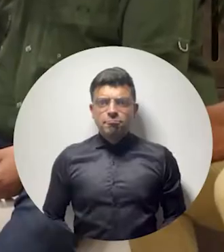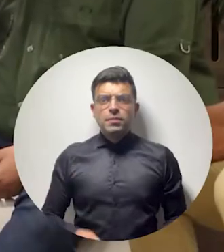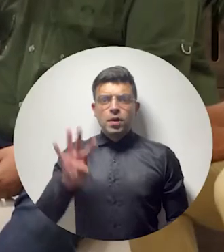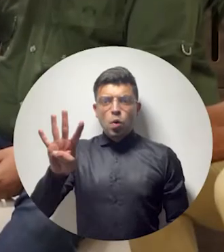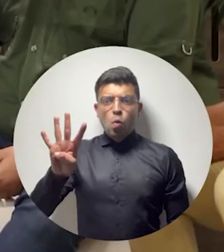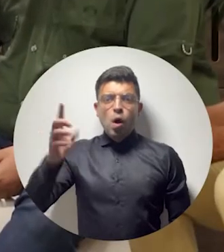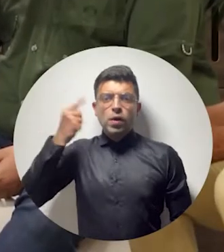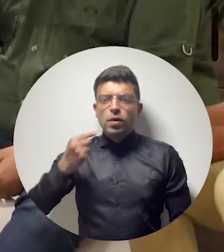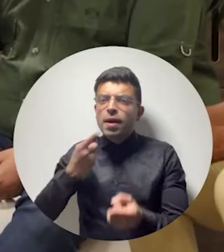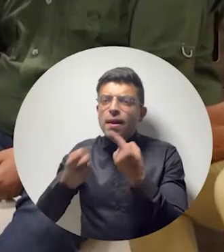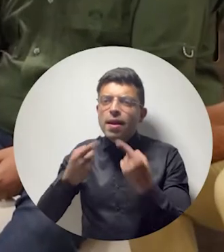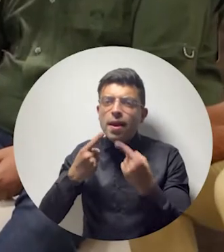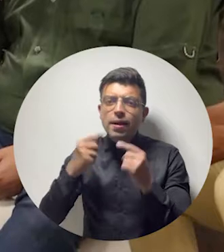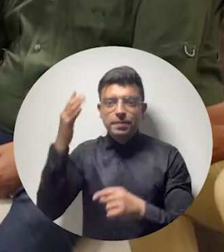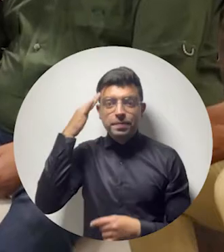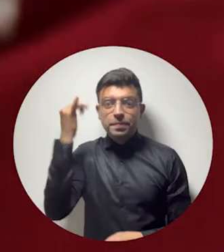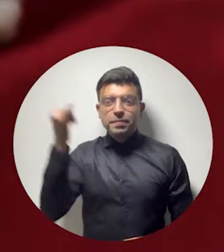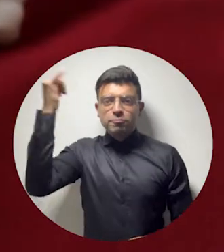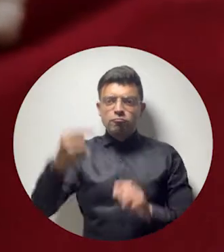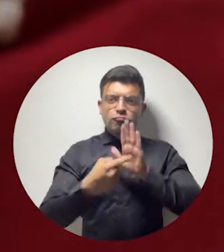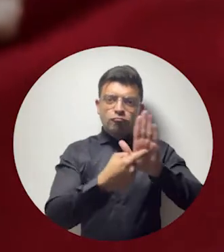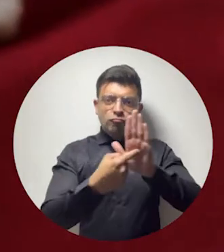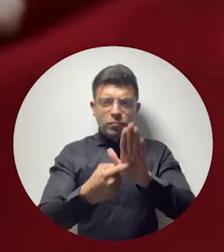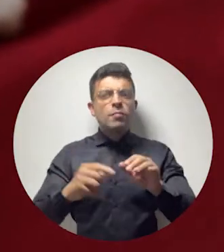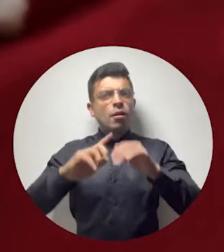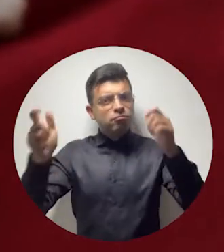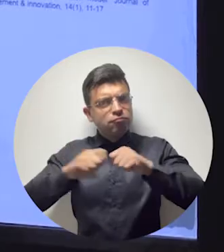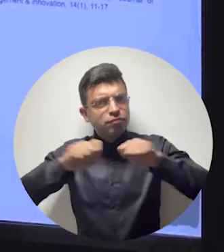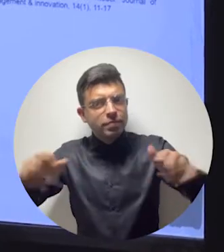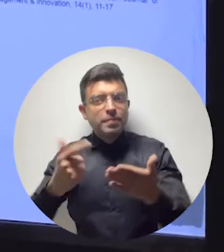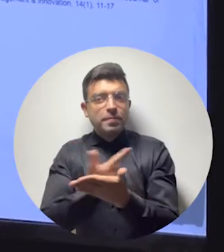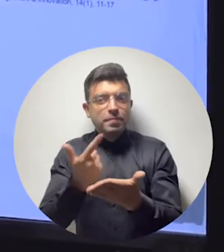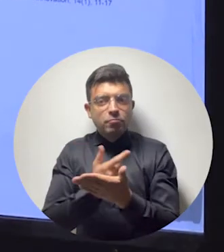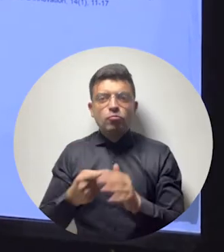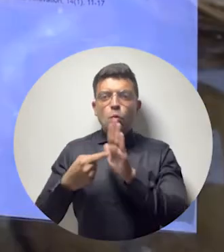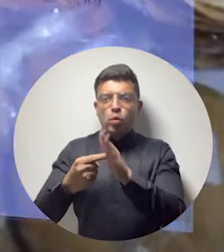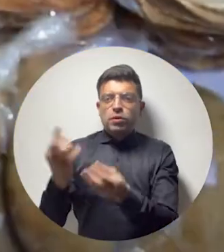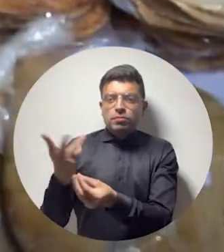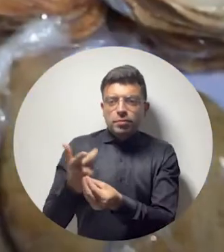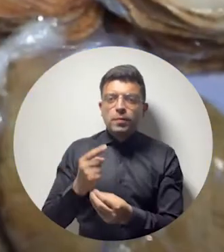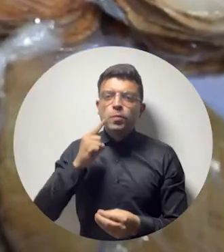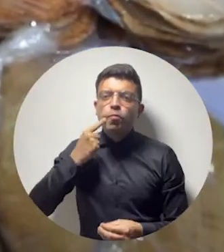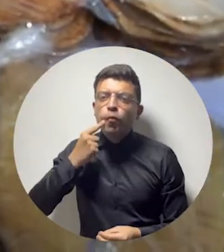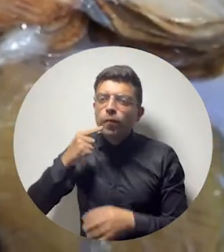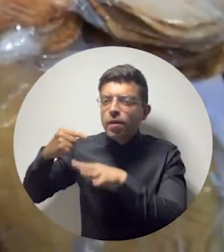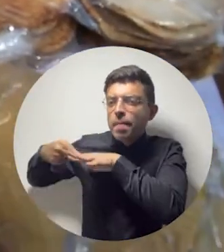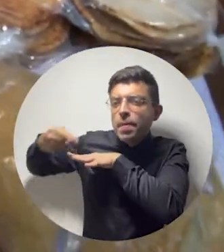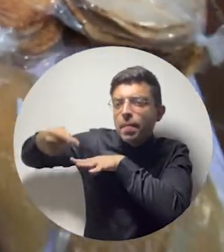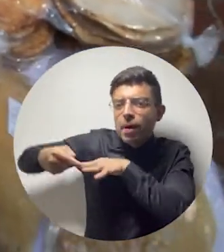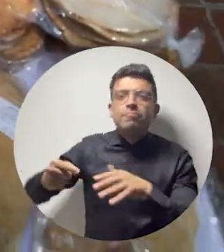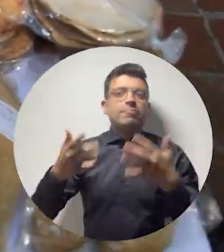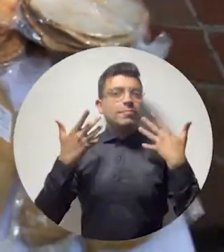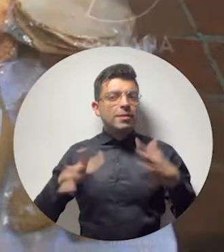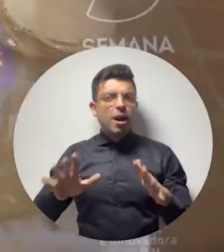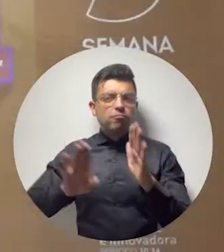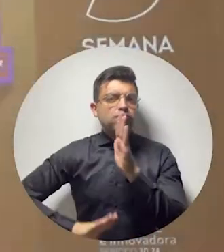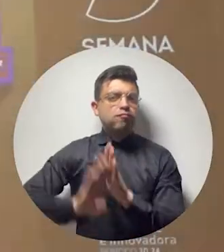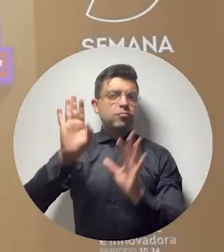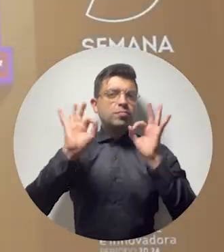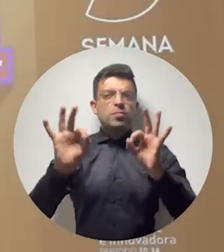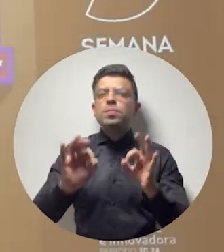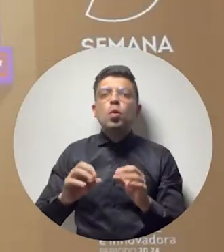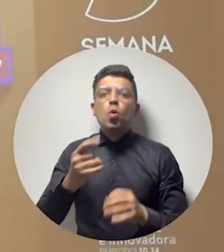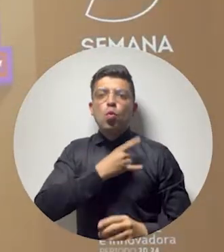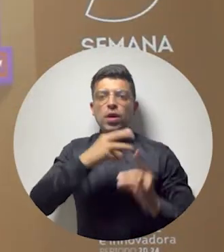Luego de cuatro días de charlas académicas, exhibiciones, lanzamientos de libros, muestras artísticas y sabores tradicionales, finalizó con éxito